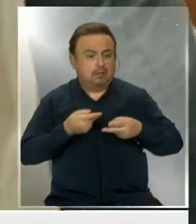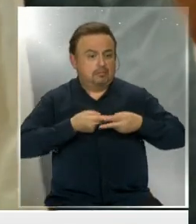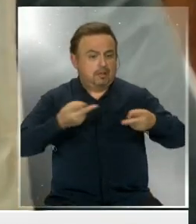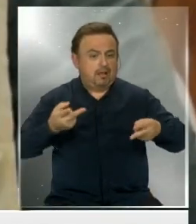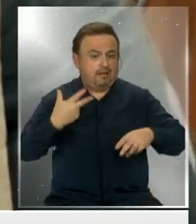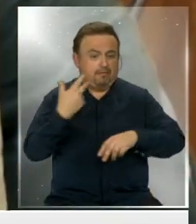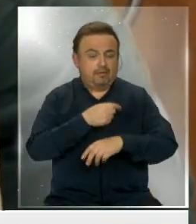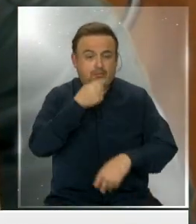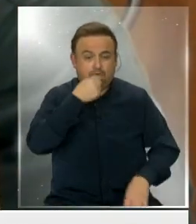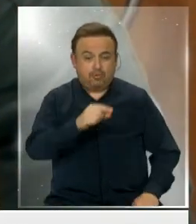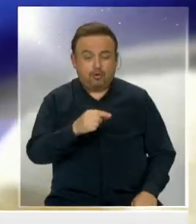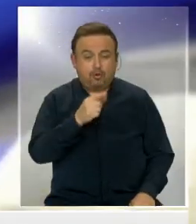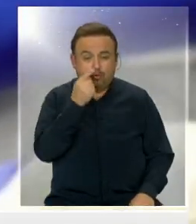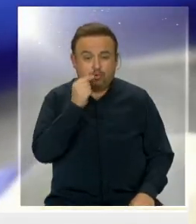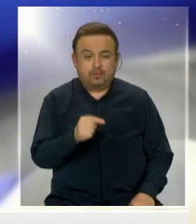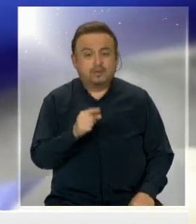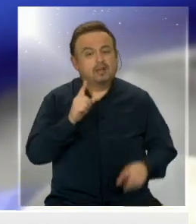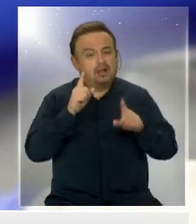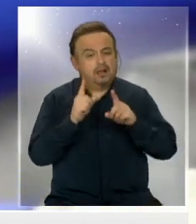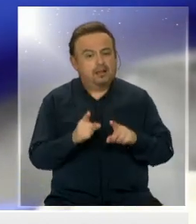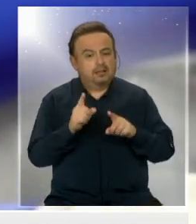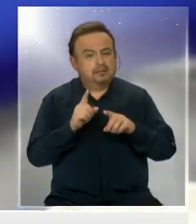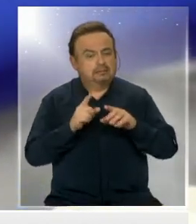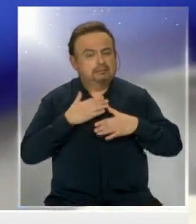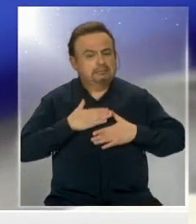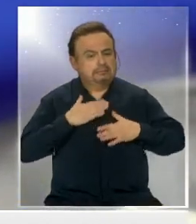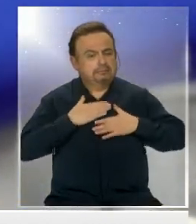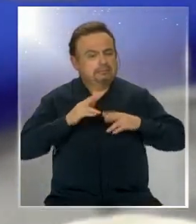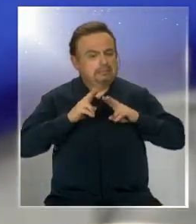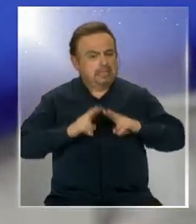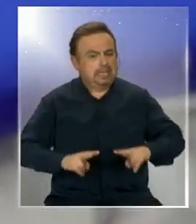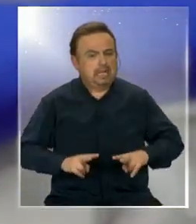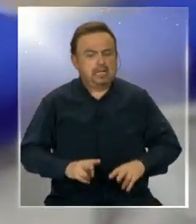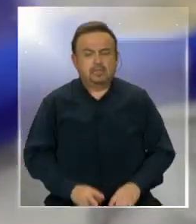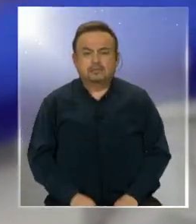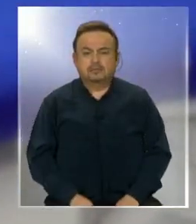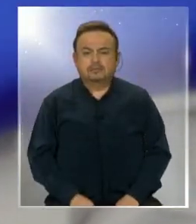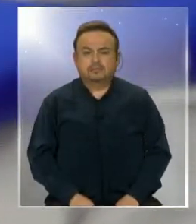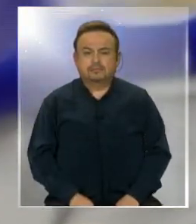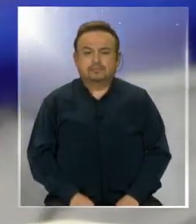vacunas para octubre próximo, hay que mantener las expectativas. A raya. raya.